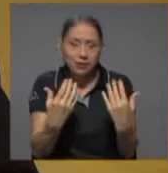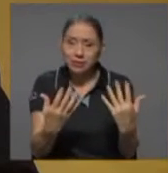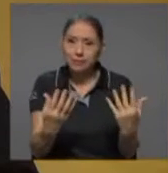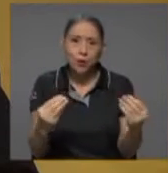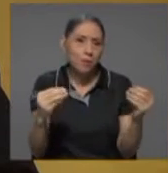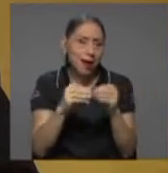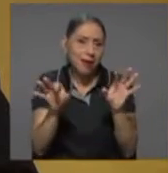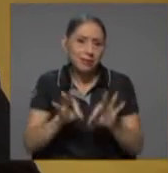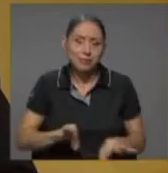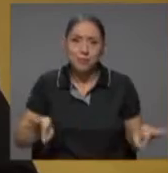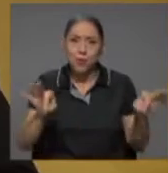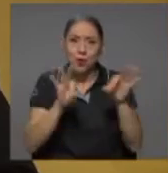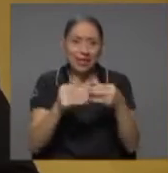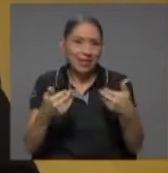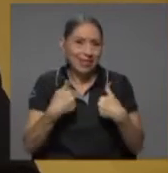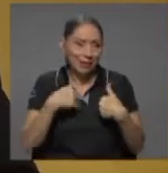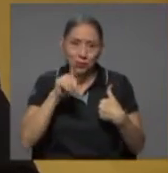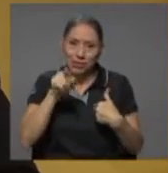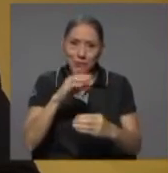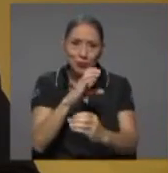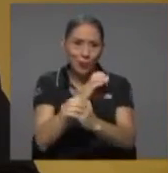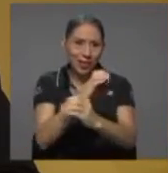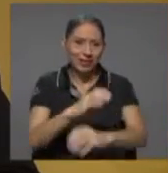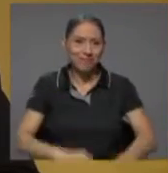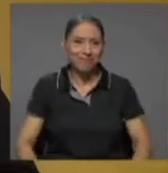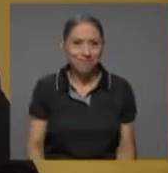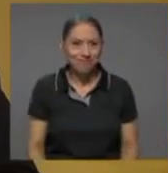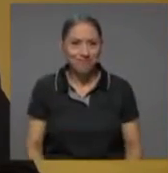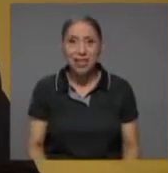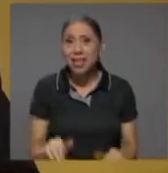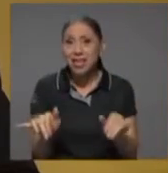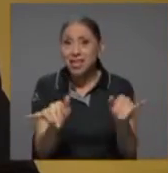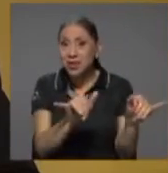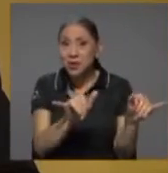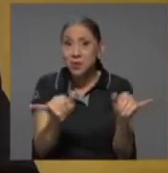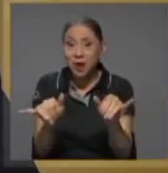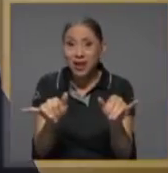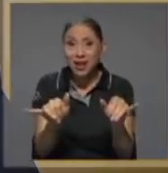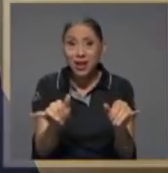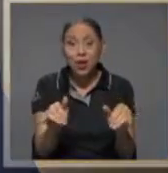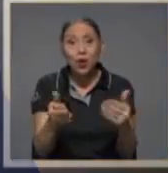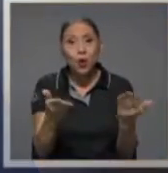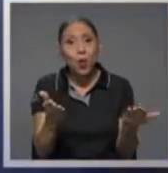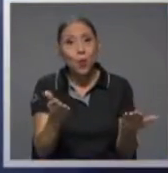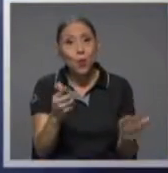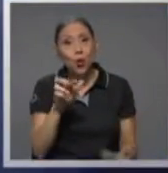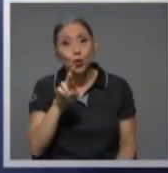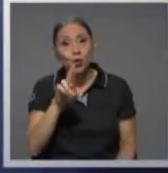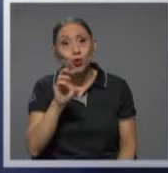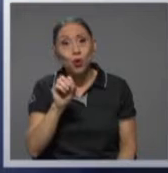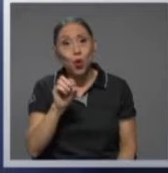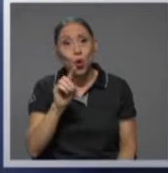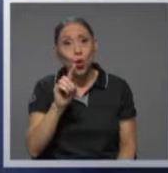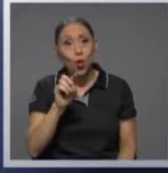grande que tenemos, hay que cuidarlo. Así como cuida Don Rodrigo Cubero